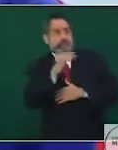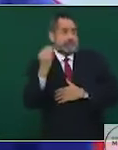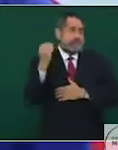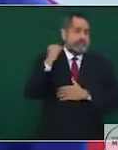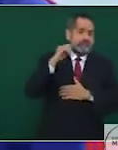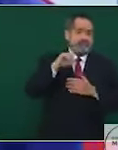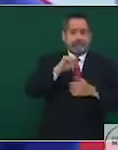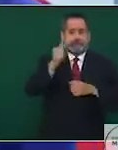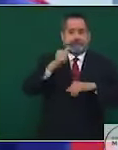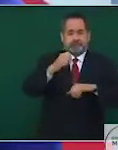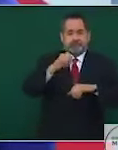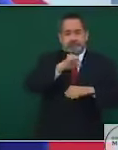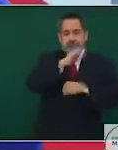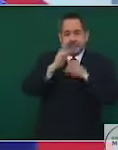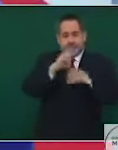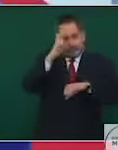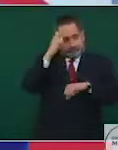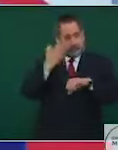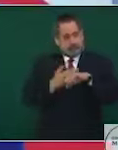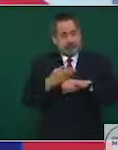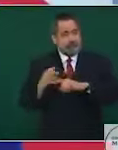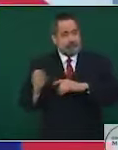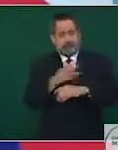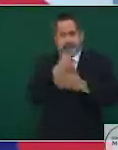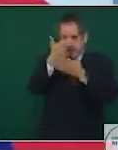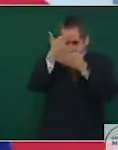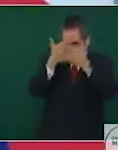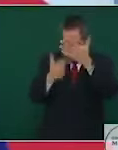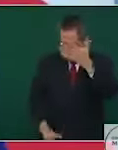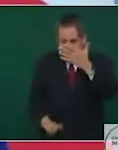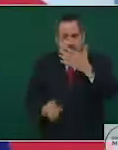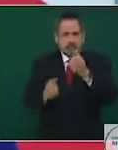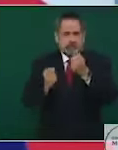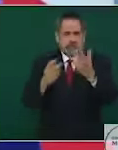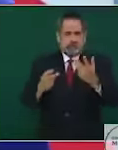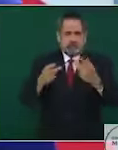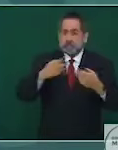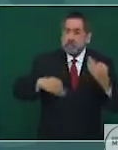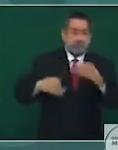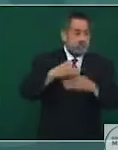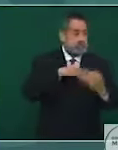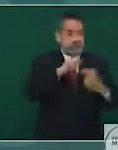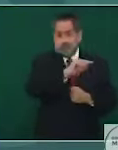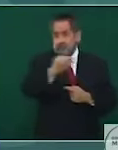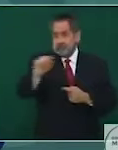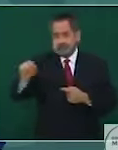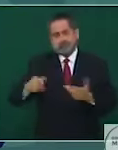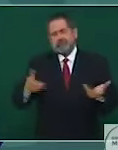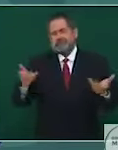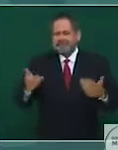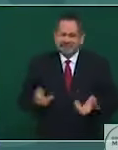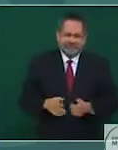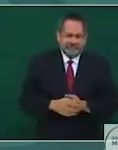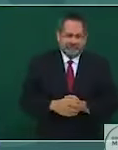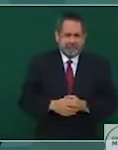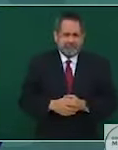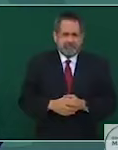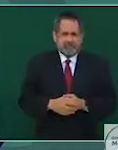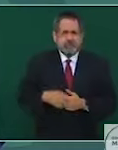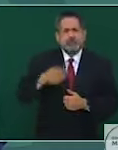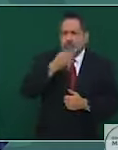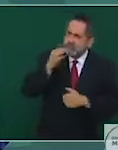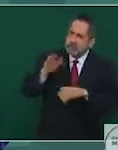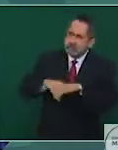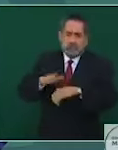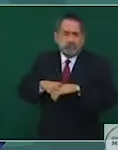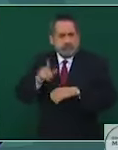lista grande. Y ahí, de todo. Bueno, decirle a los jóvenes,